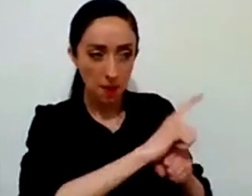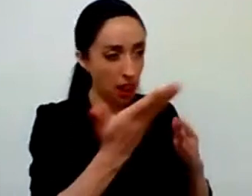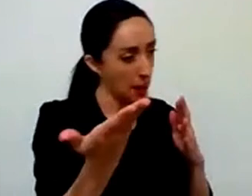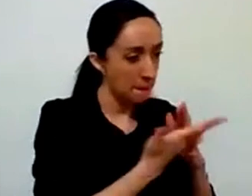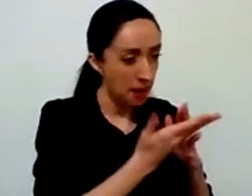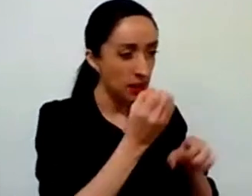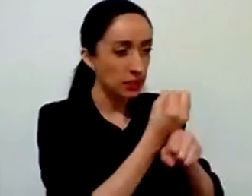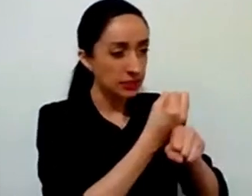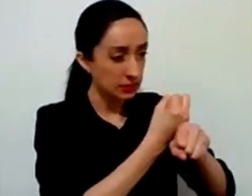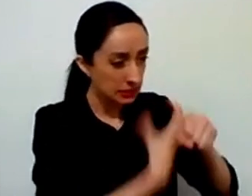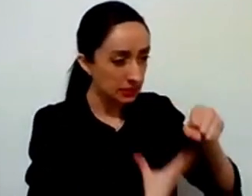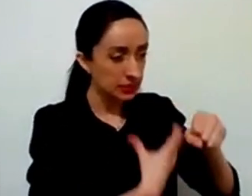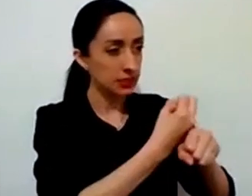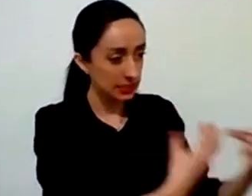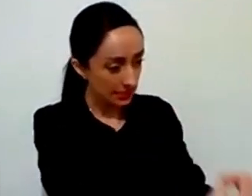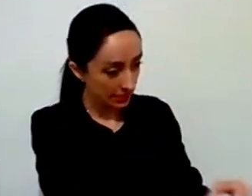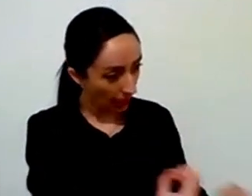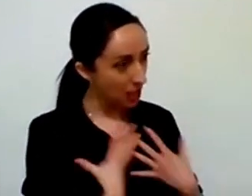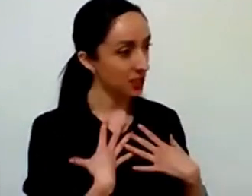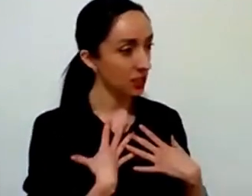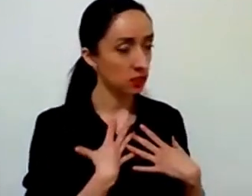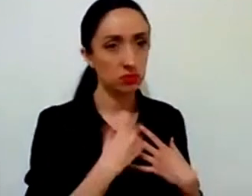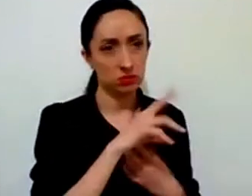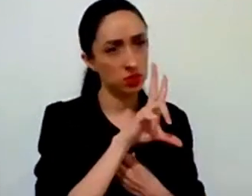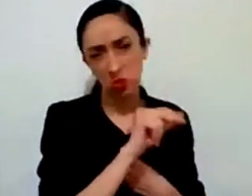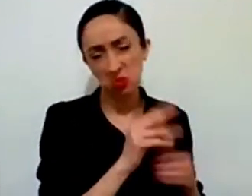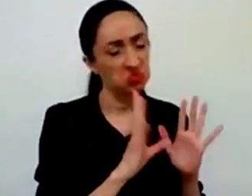sucede no en la realidad sino en un sueño